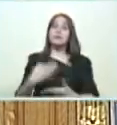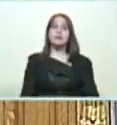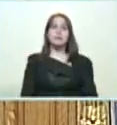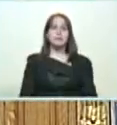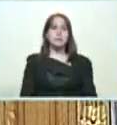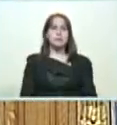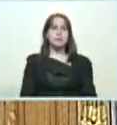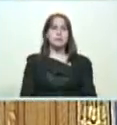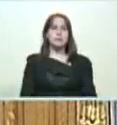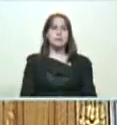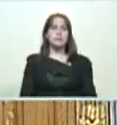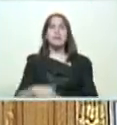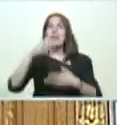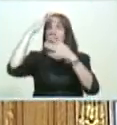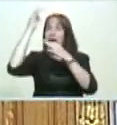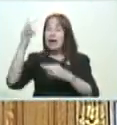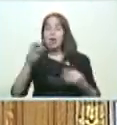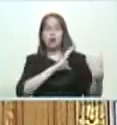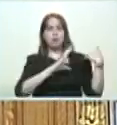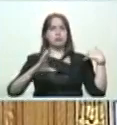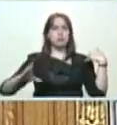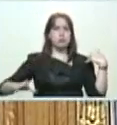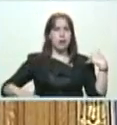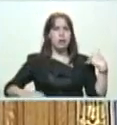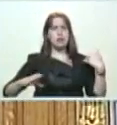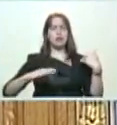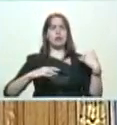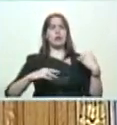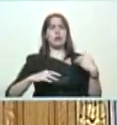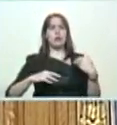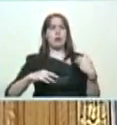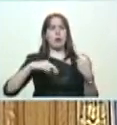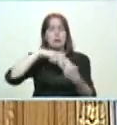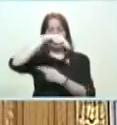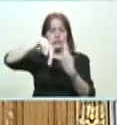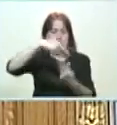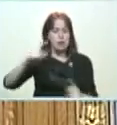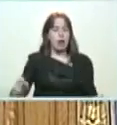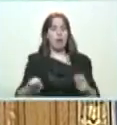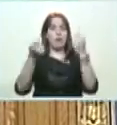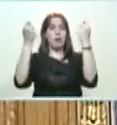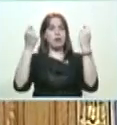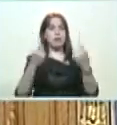Cada vez creo más en nuestro Cristo, el Redentor, el Ungido, el Salvador.